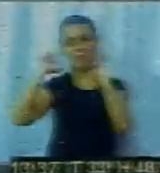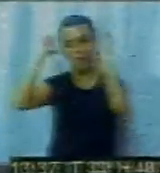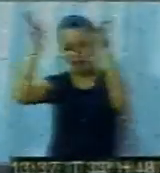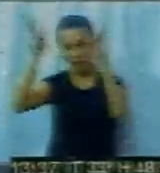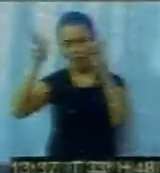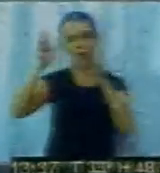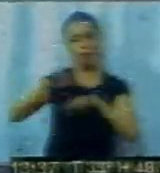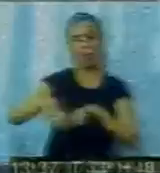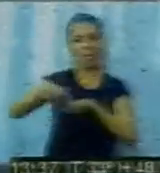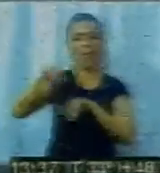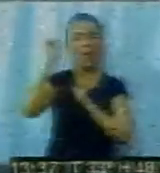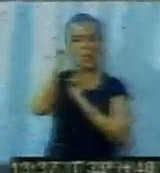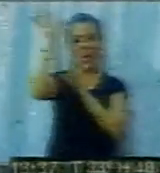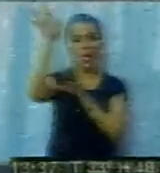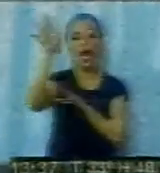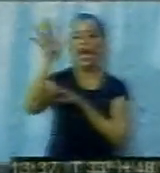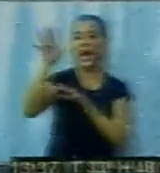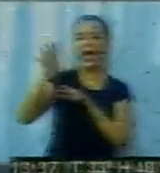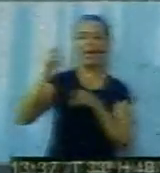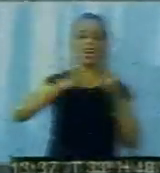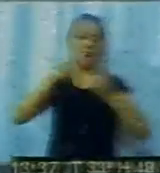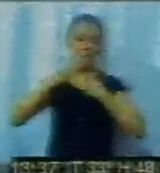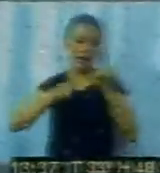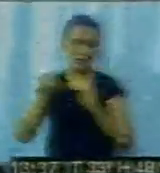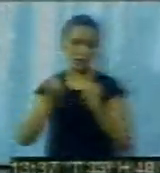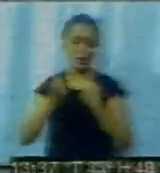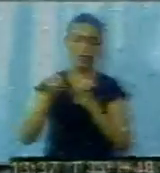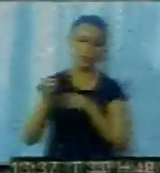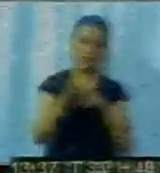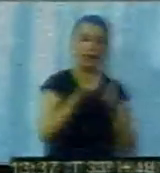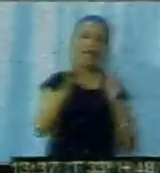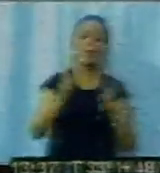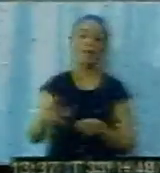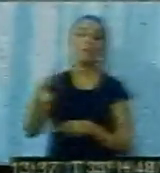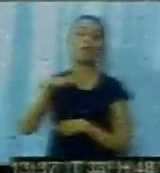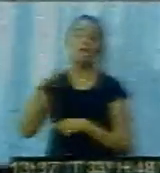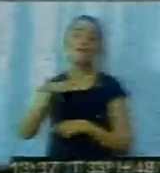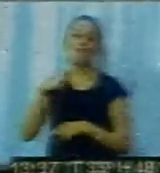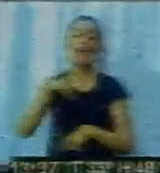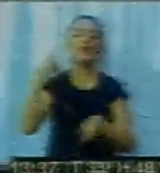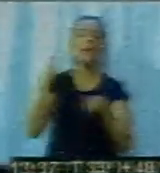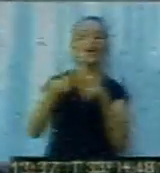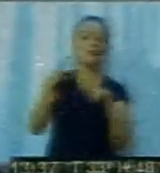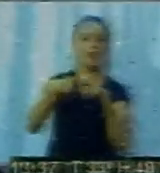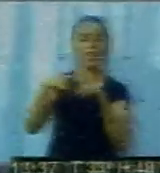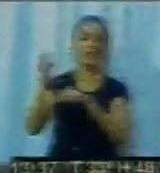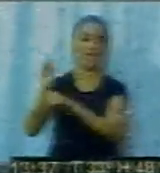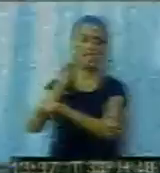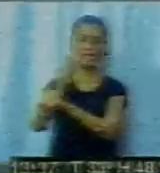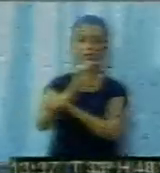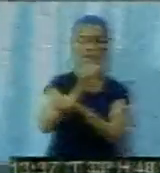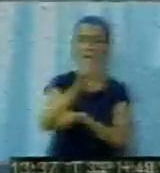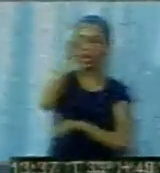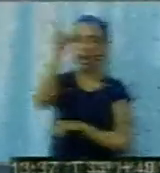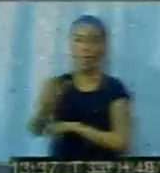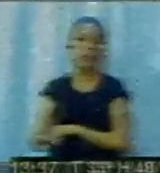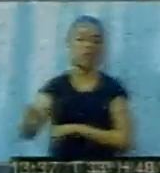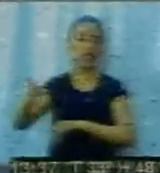es muy importante para los deportistas, así que estamos bastante atareados con ese tema, pero bueno,